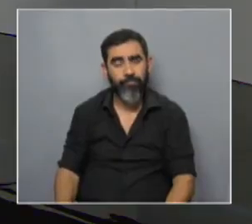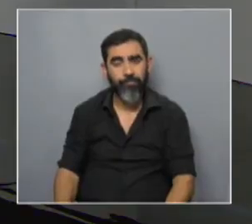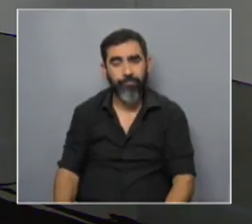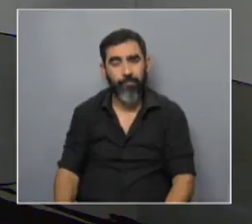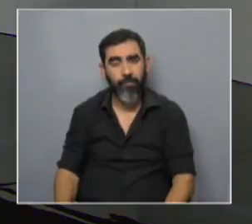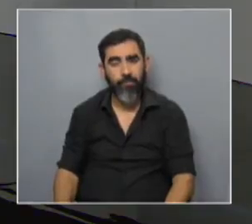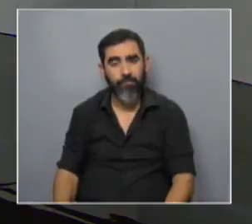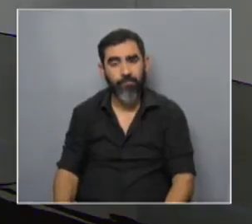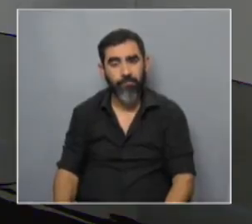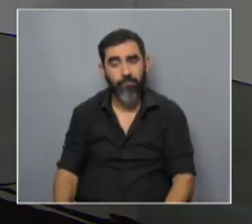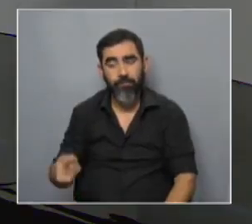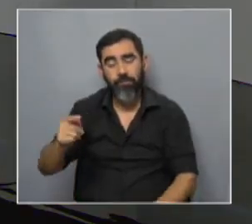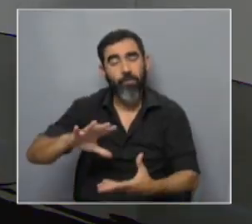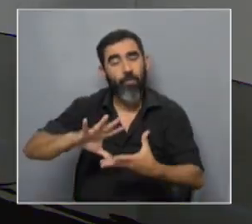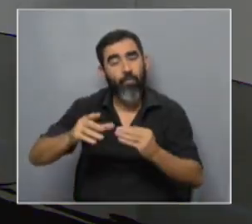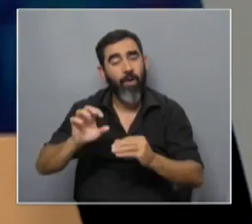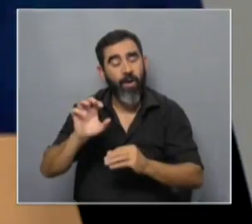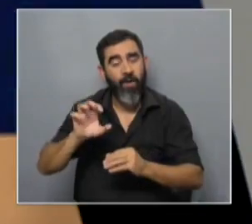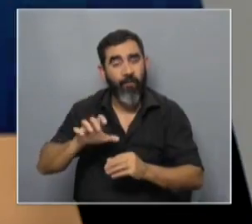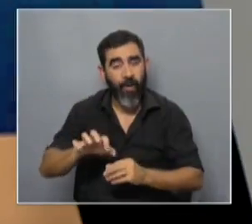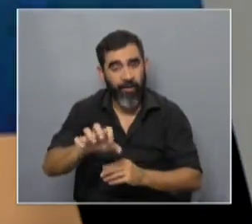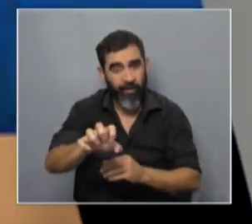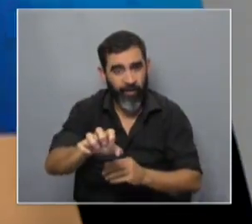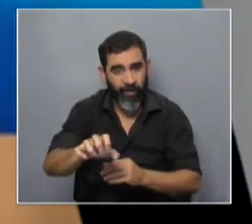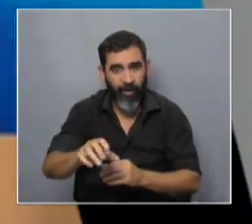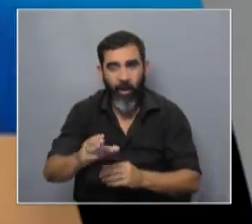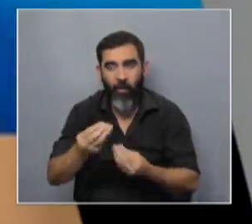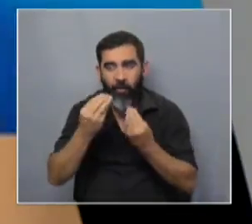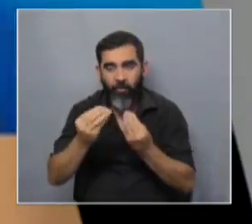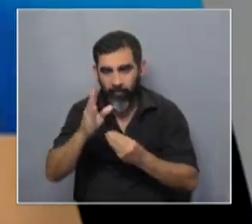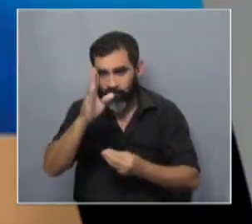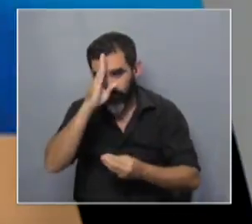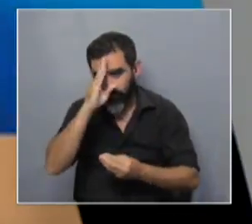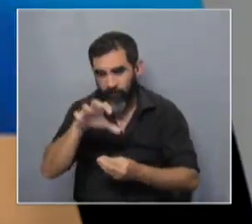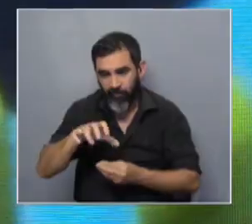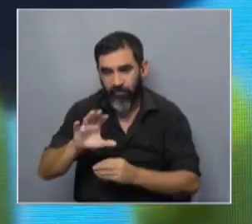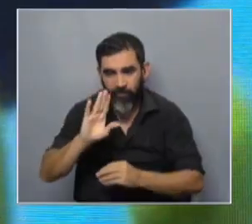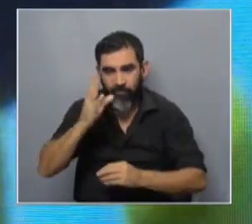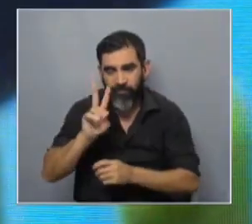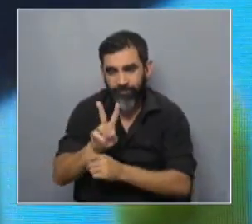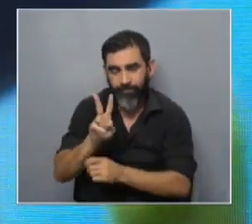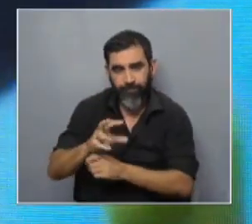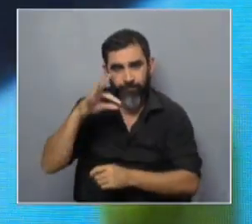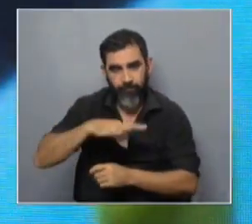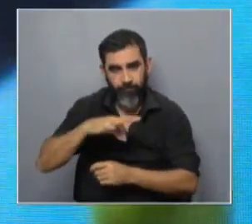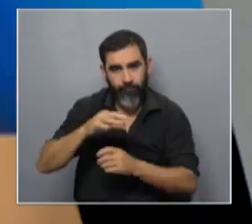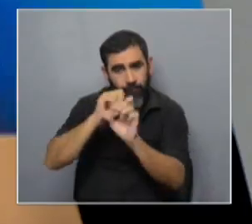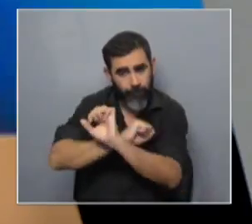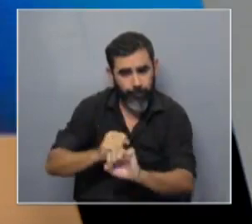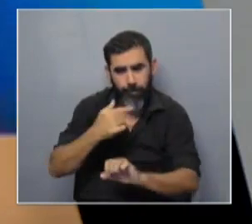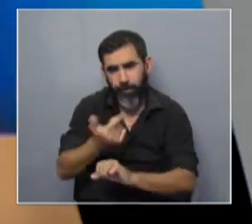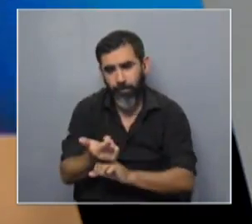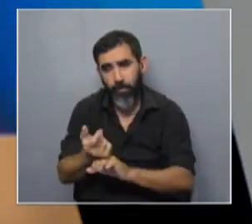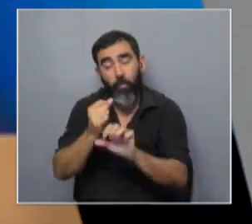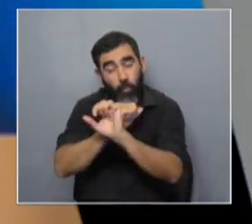pero estos mecanismos donde la bacteria, donde aprendemos cómo las bacterias reconocen y se defienden de virus, ¿no ha tenido aplicación, por ejemplo,